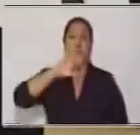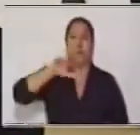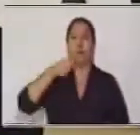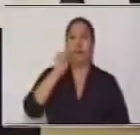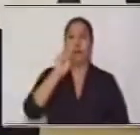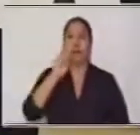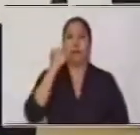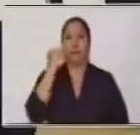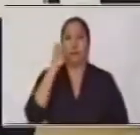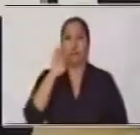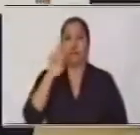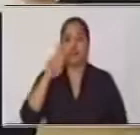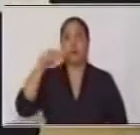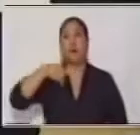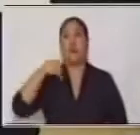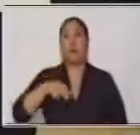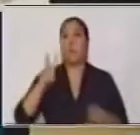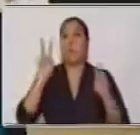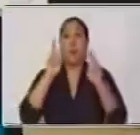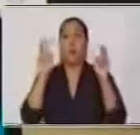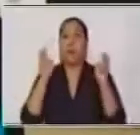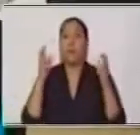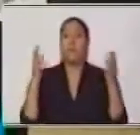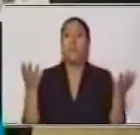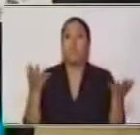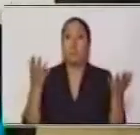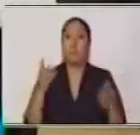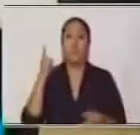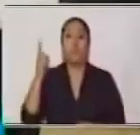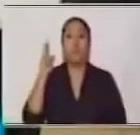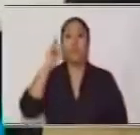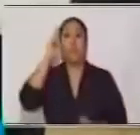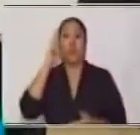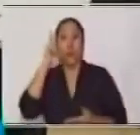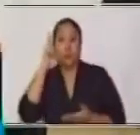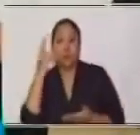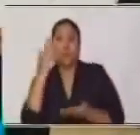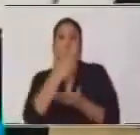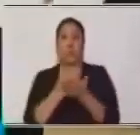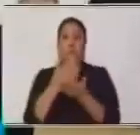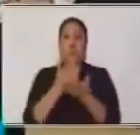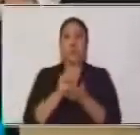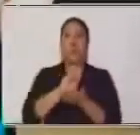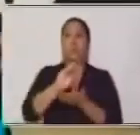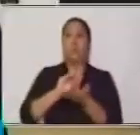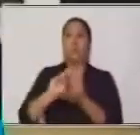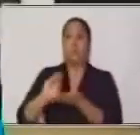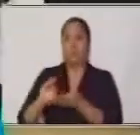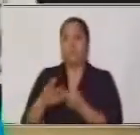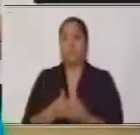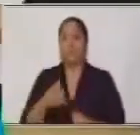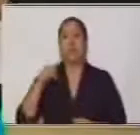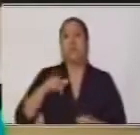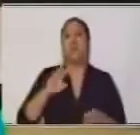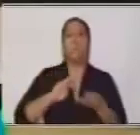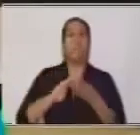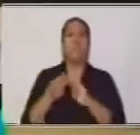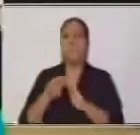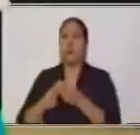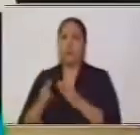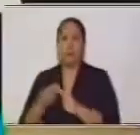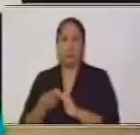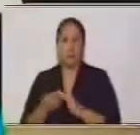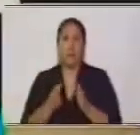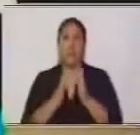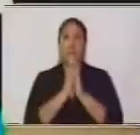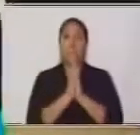En esta oportunidad desarrollaremos, ustedes y yo, el tema Razones y Proporciones. Esto en el área de Matemática. Por